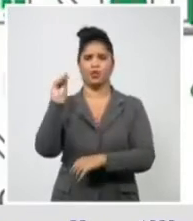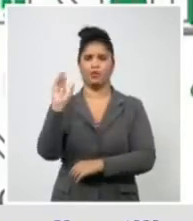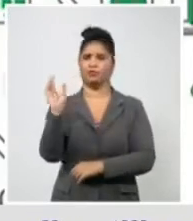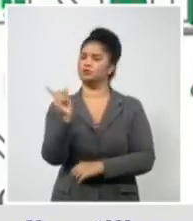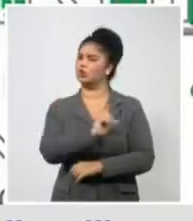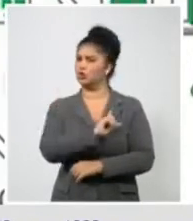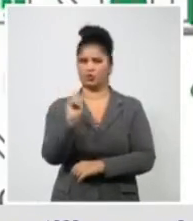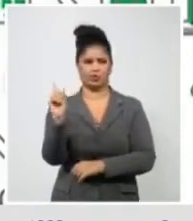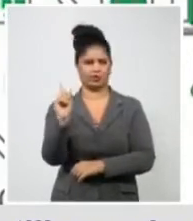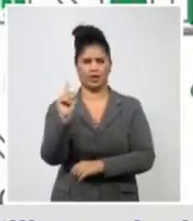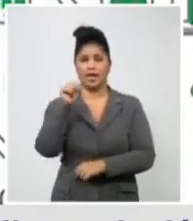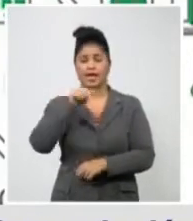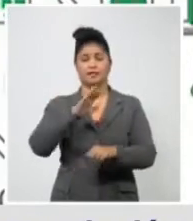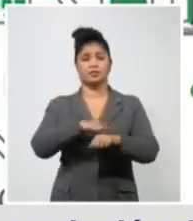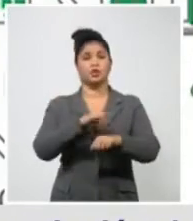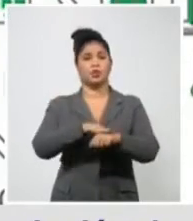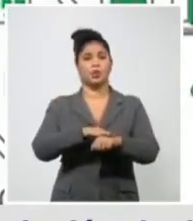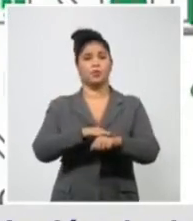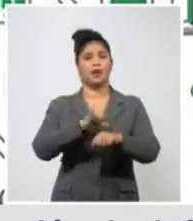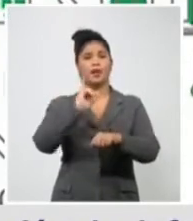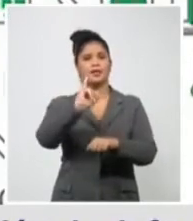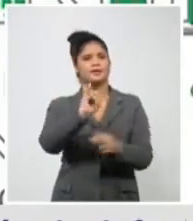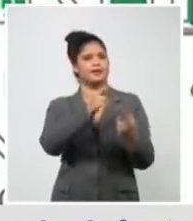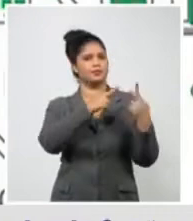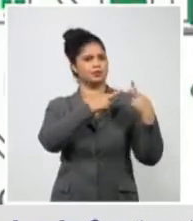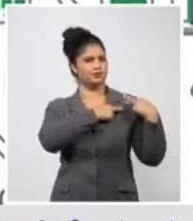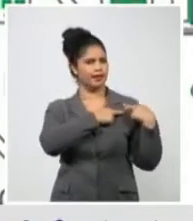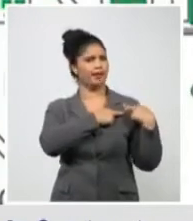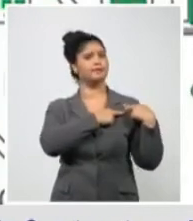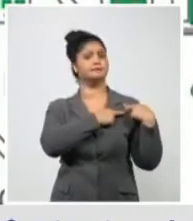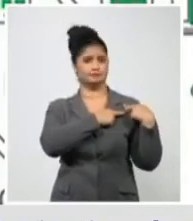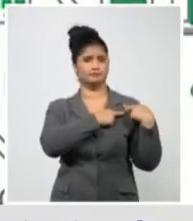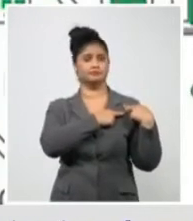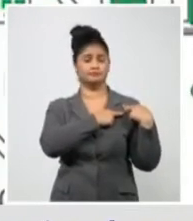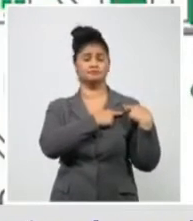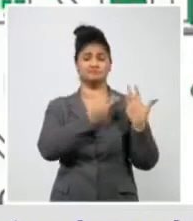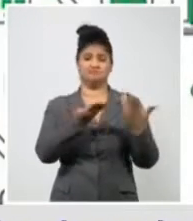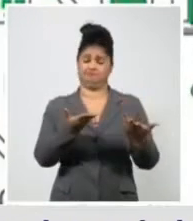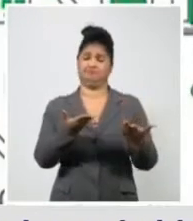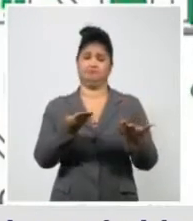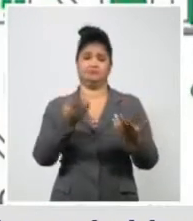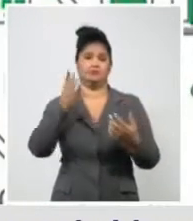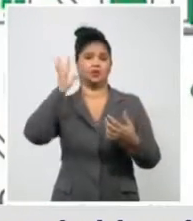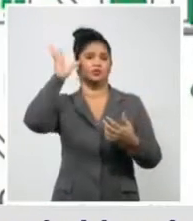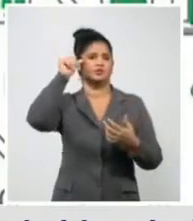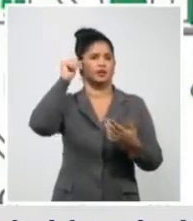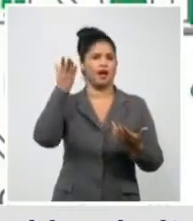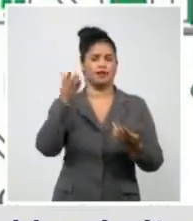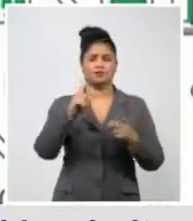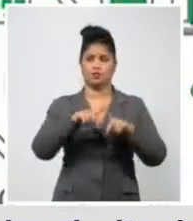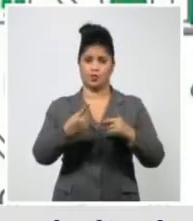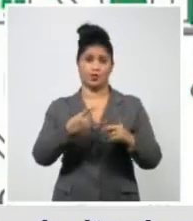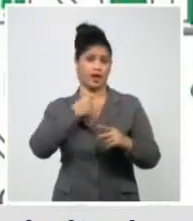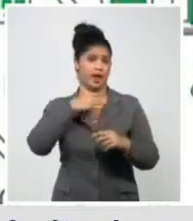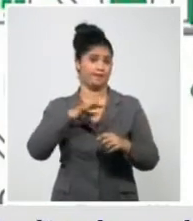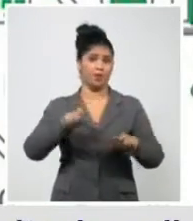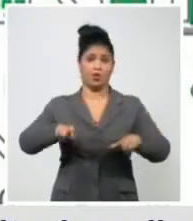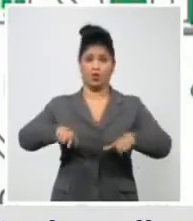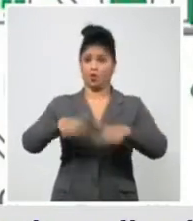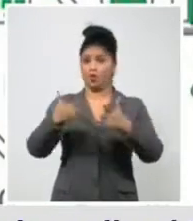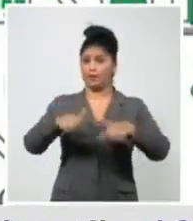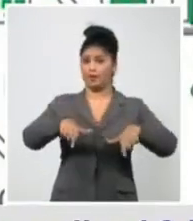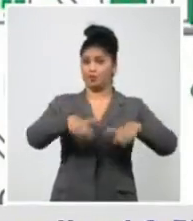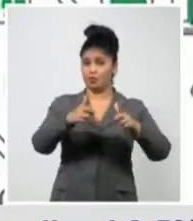cumplido las medidas de protección que a la entrada de la cepa. Porque si las hubiéramos cumplido, aunque la